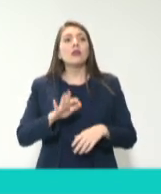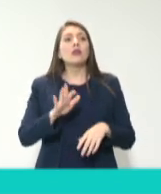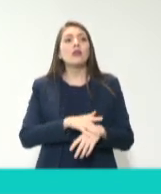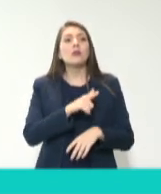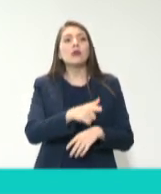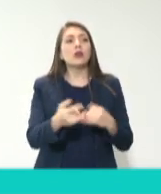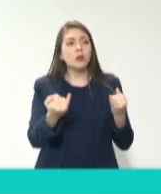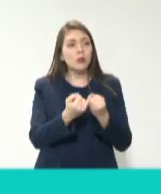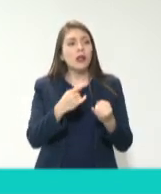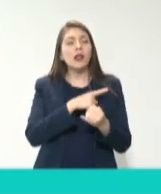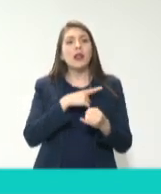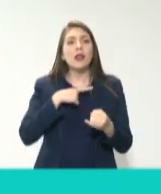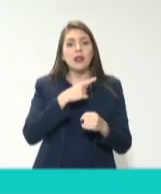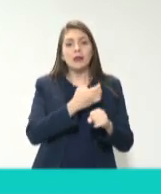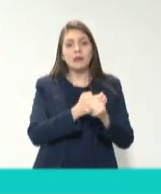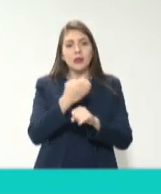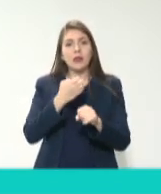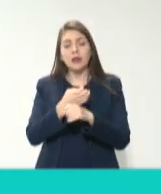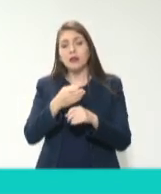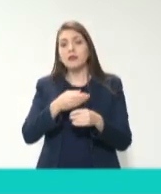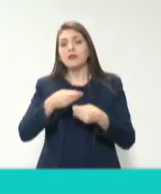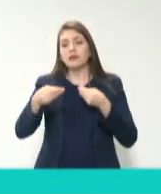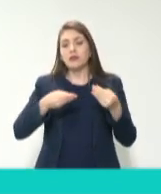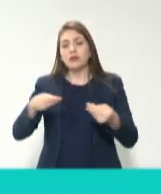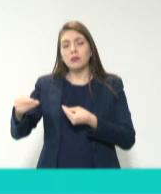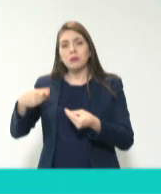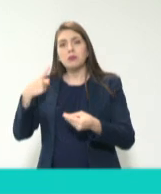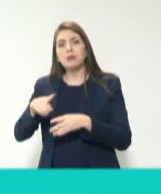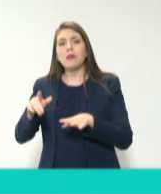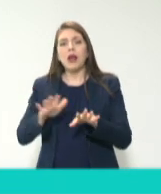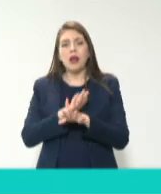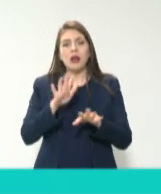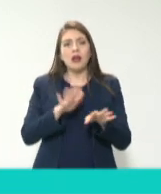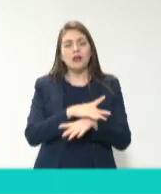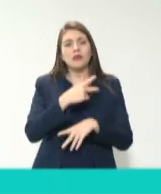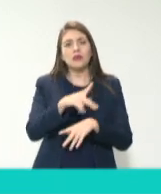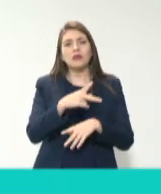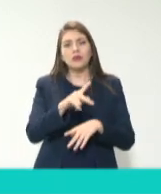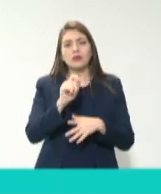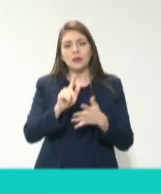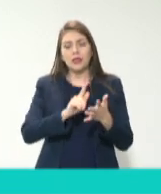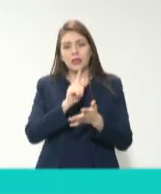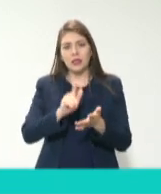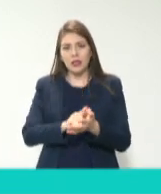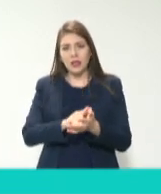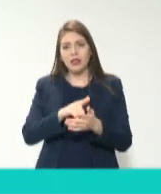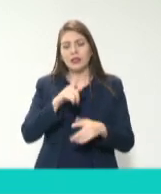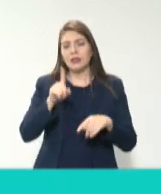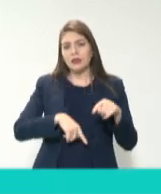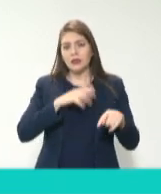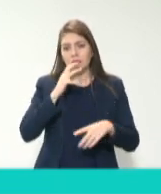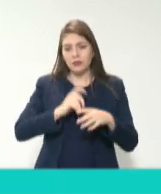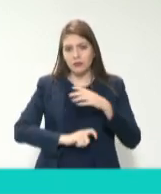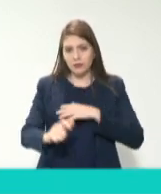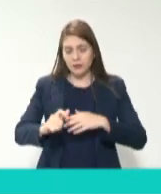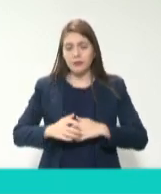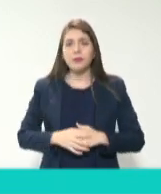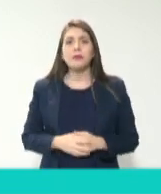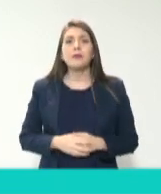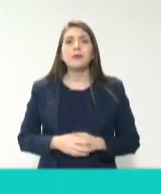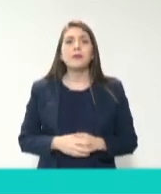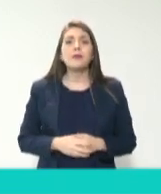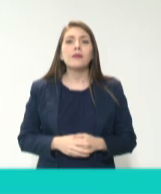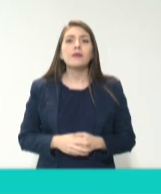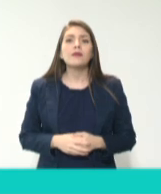los estados a hacer una adecuación en las políticas estatales anticorrupción. Tenemos como otro tema muy importante los